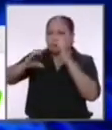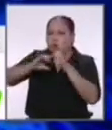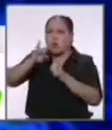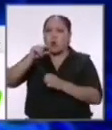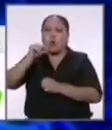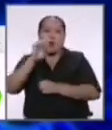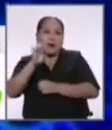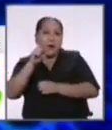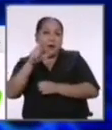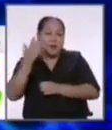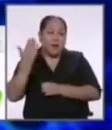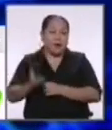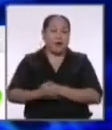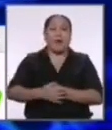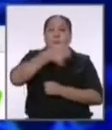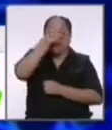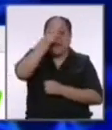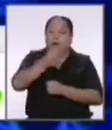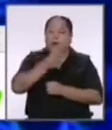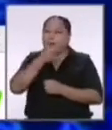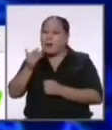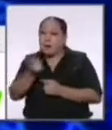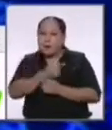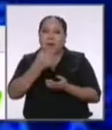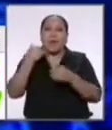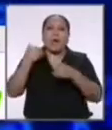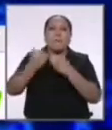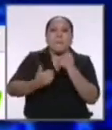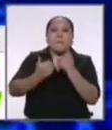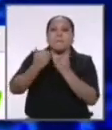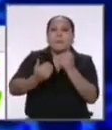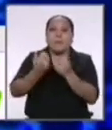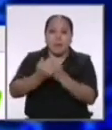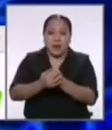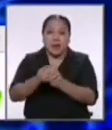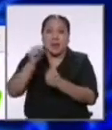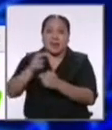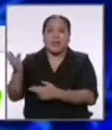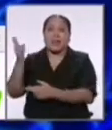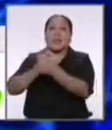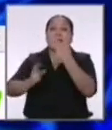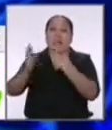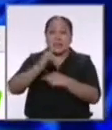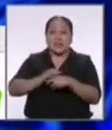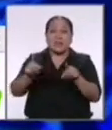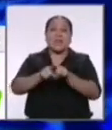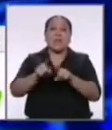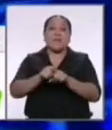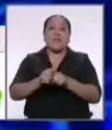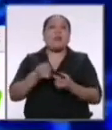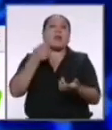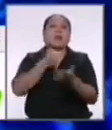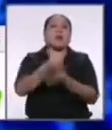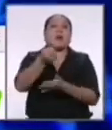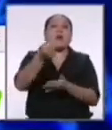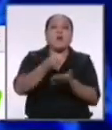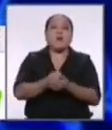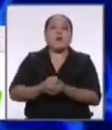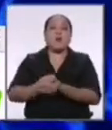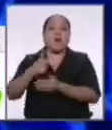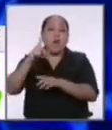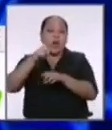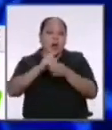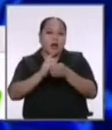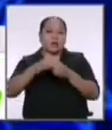padres de familia profes para preparar ese retorno presencial progresivamente como también la adquisición del alcohol